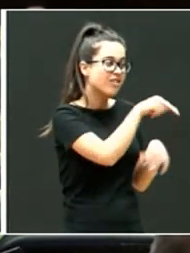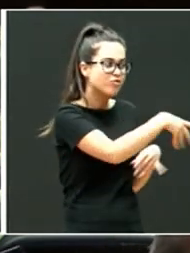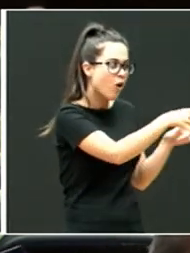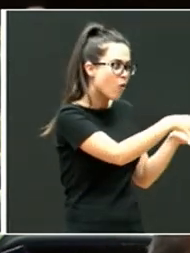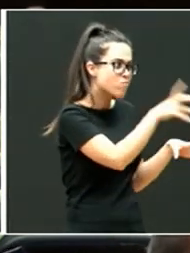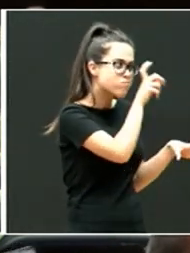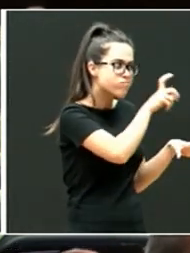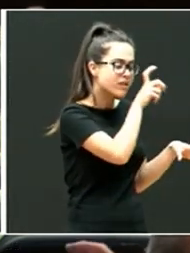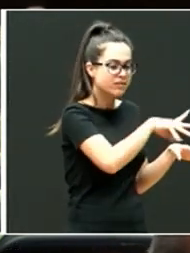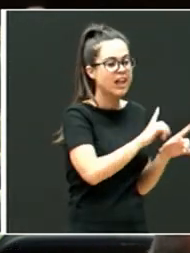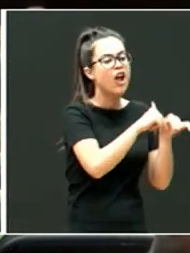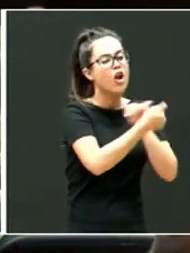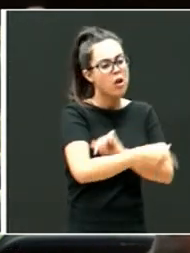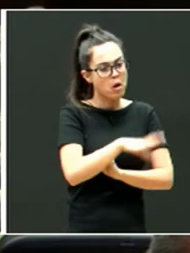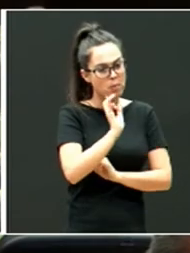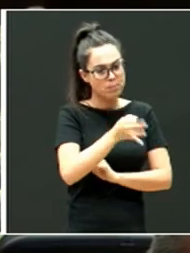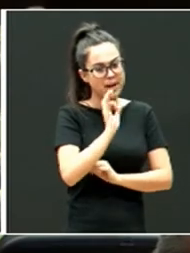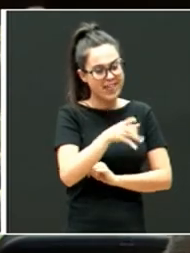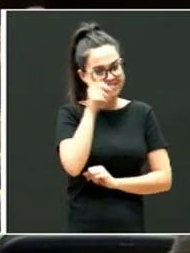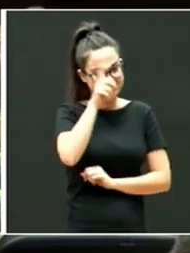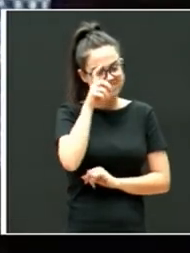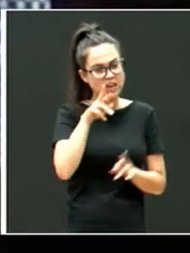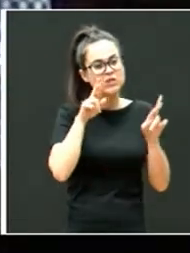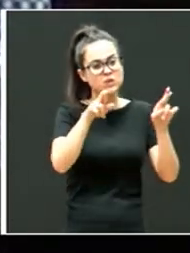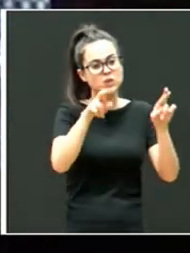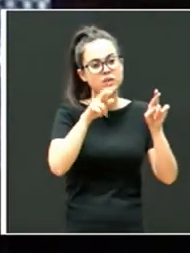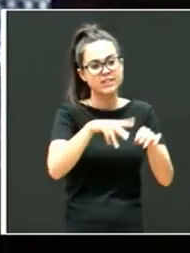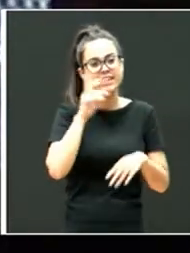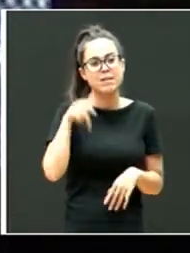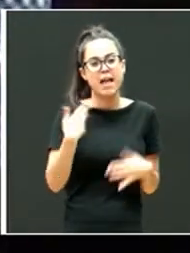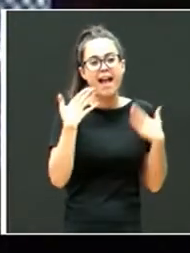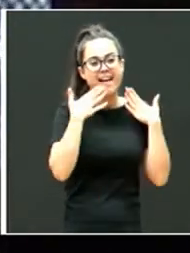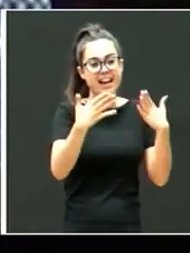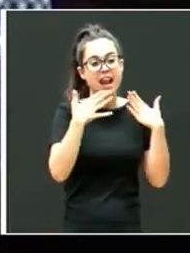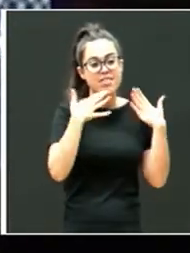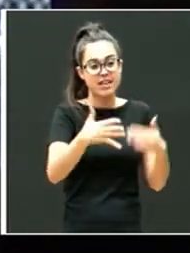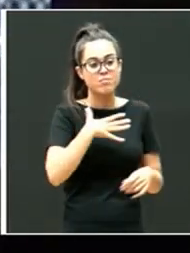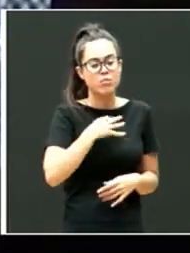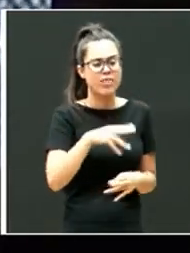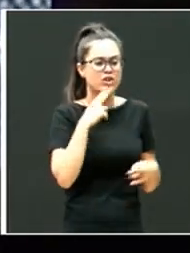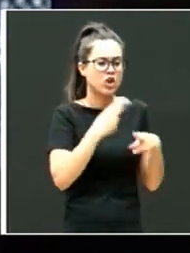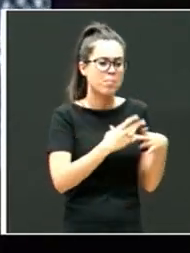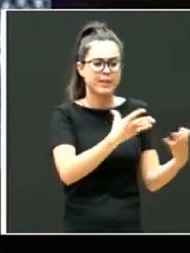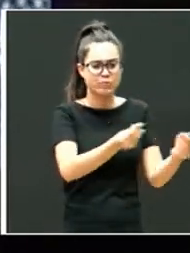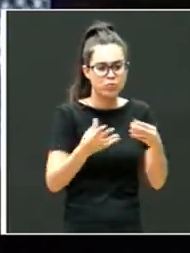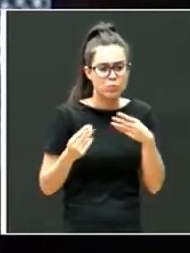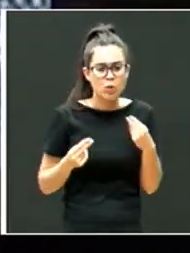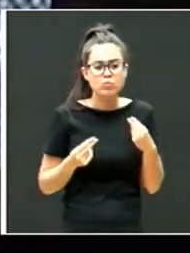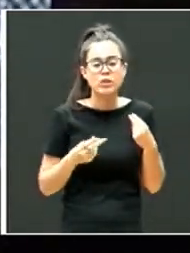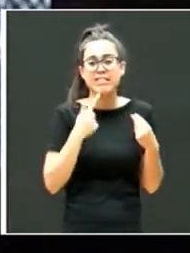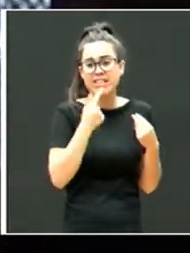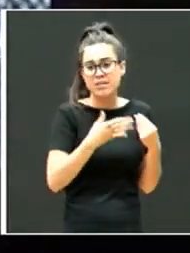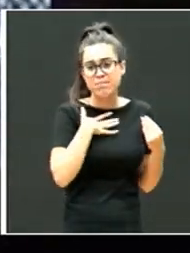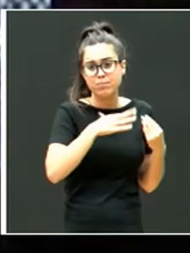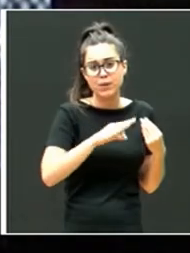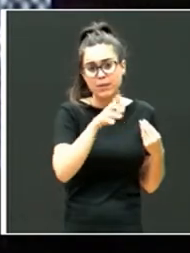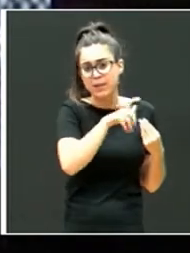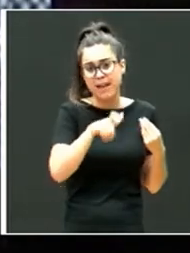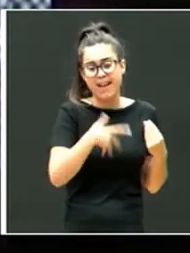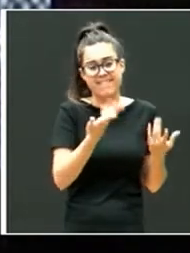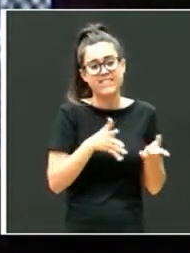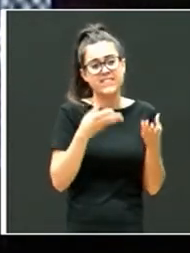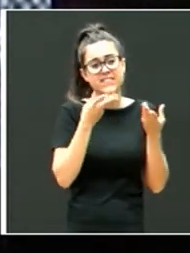que es verdad que luego las tuvo. O sea, que también puedo dar las gracias, puedo decir muchísimos nombres de personas maravillosas que se han implicado en